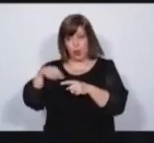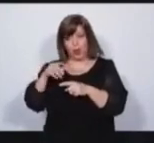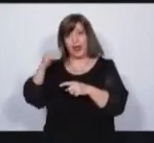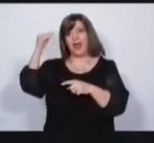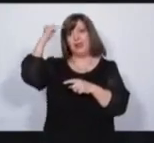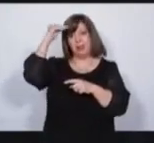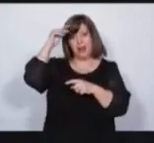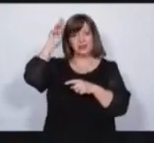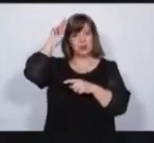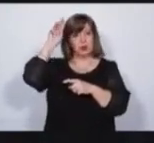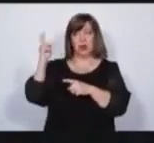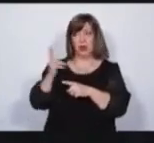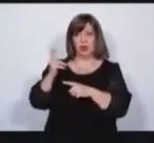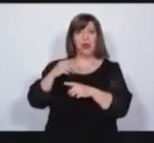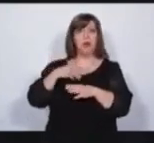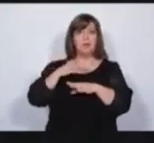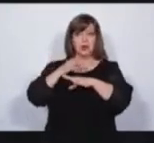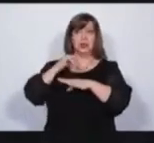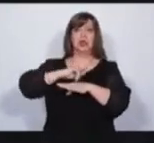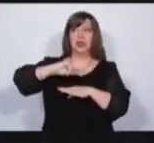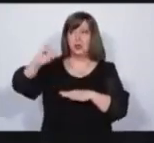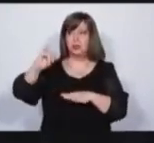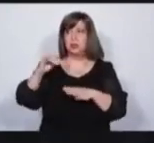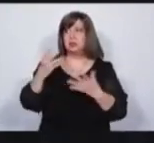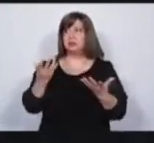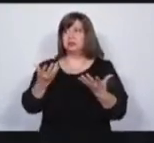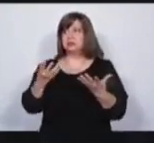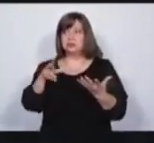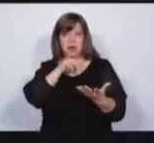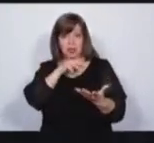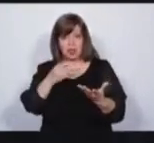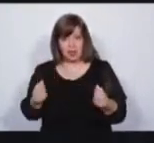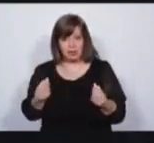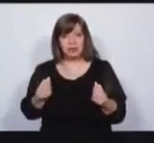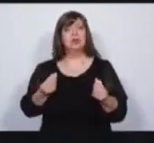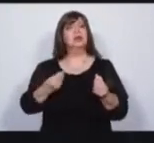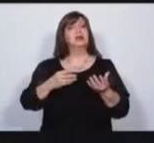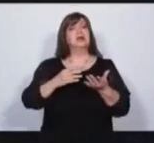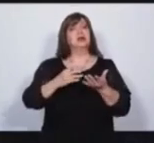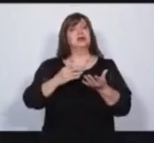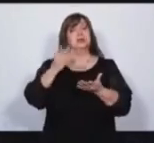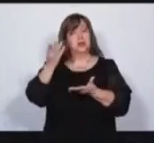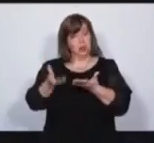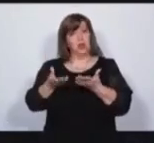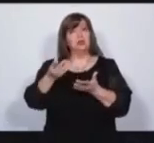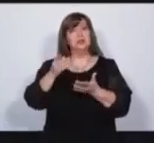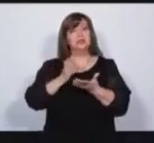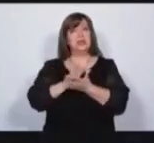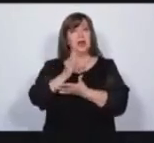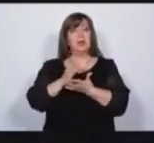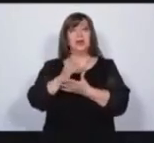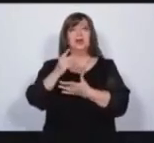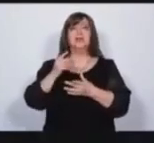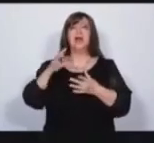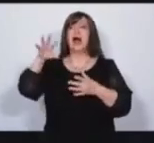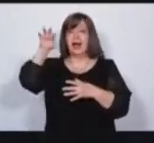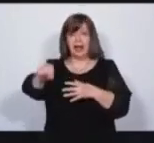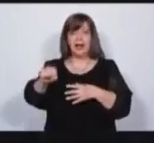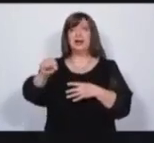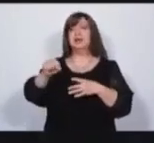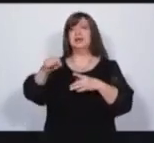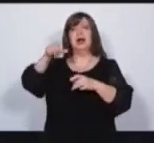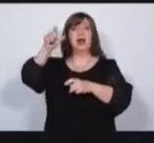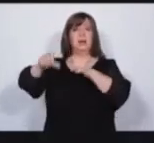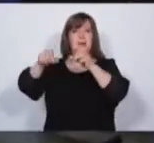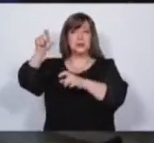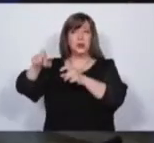tenemos que ir a hacer una denuncia. Y que de una vez por todas vayan por los peces gordos y dejen de